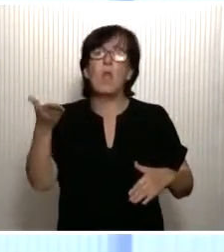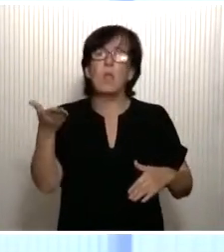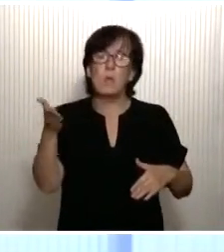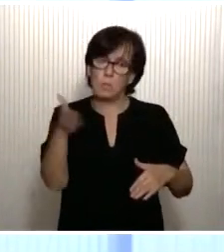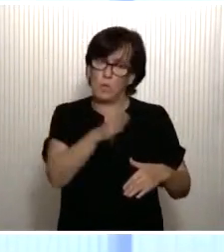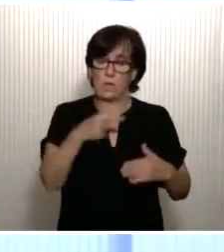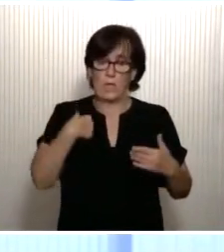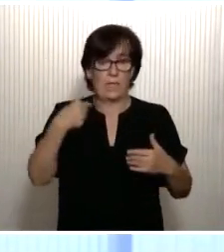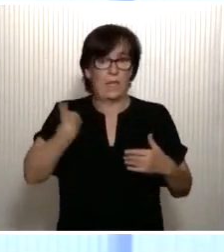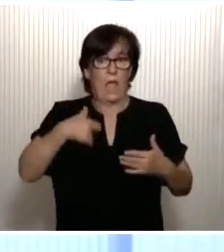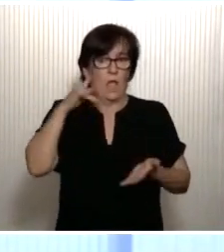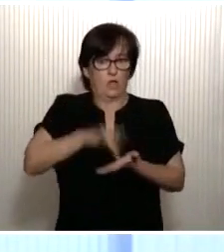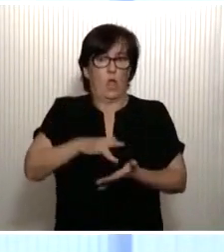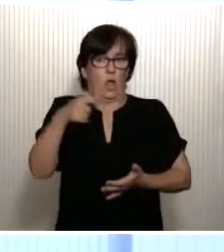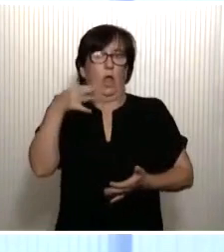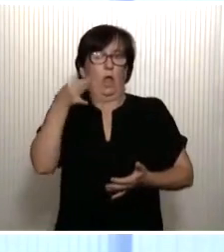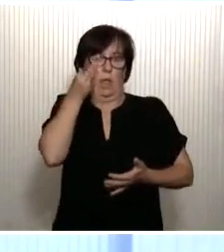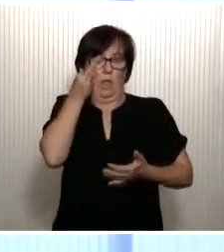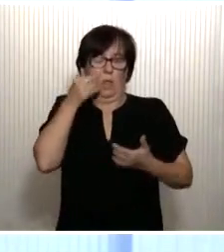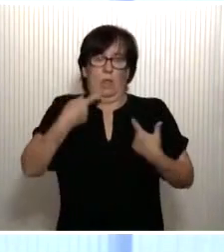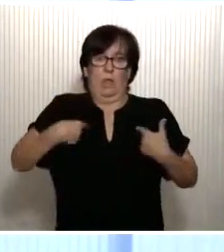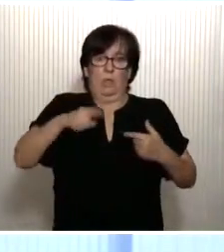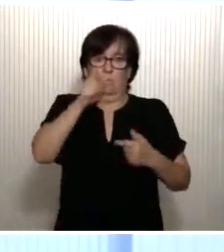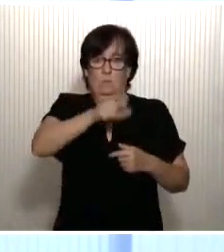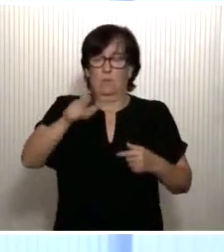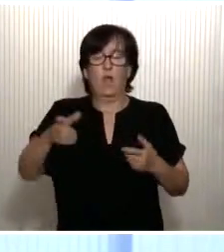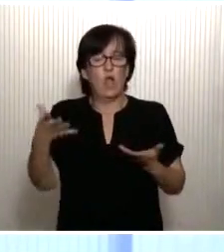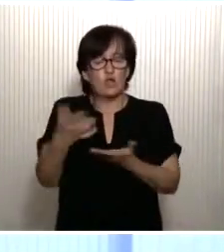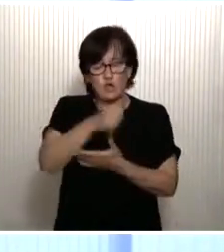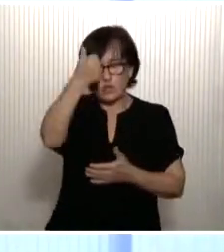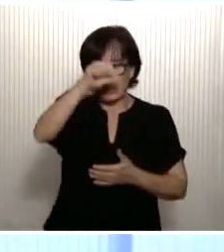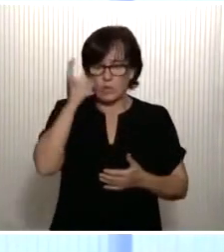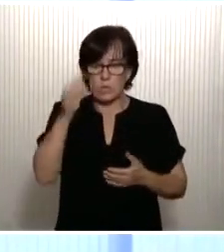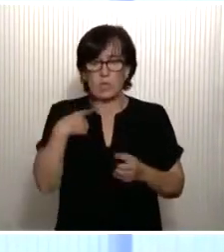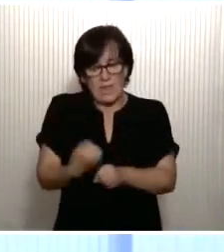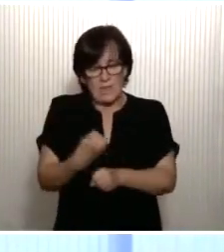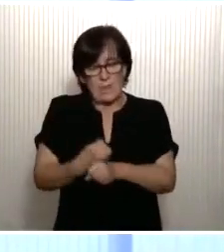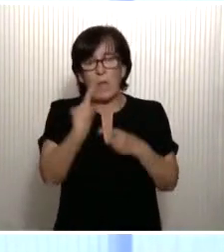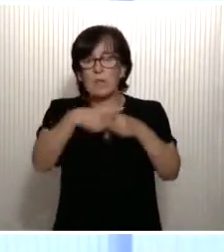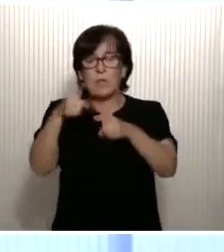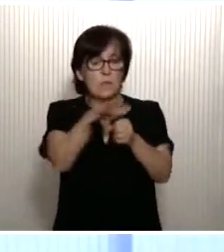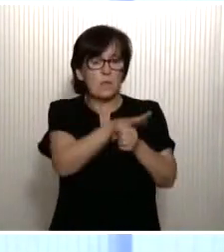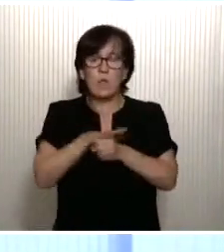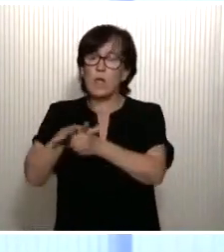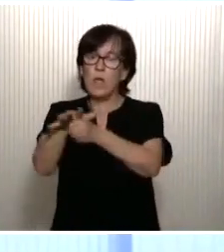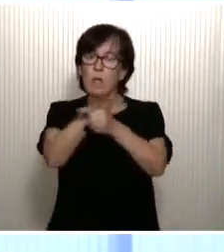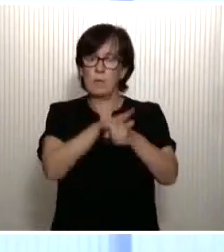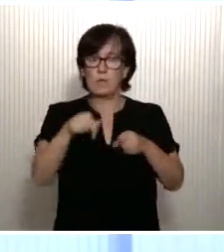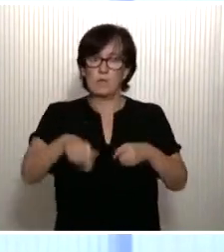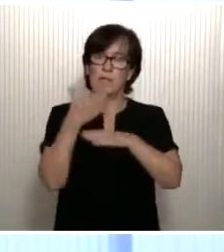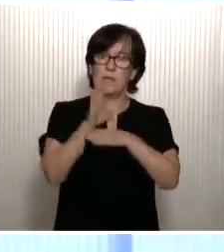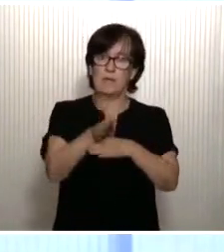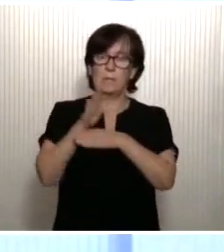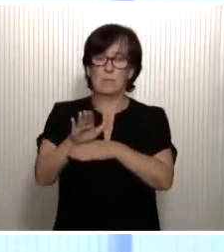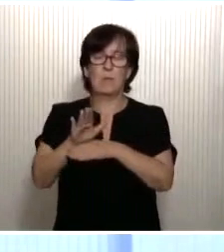estamos sufriendo en nuestras propias carnes. Todos nosotros y nosotras trabajamos desde los distintos ámbitos que están aquí representados